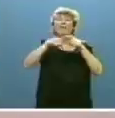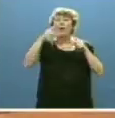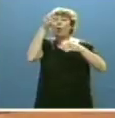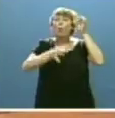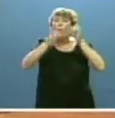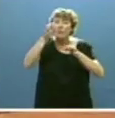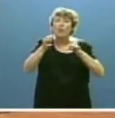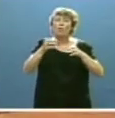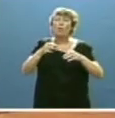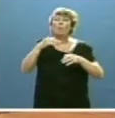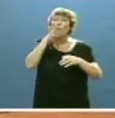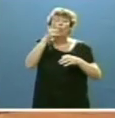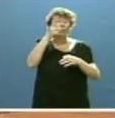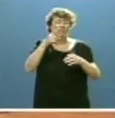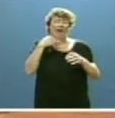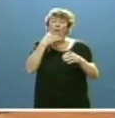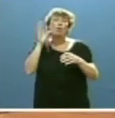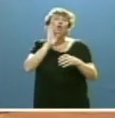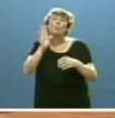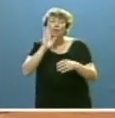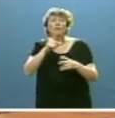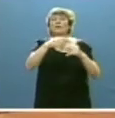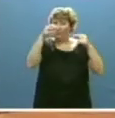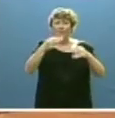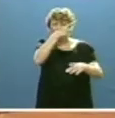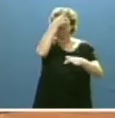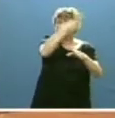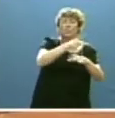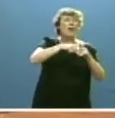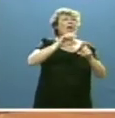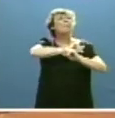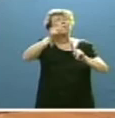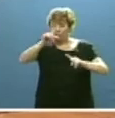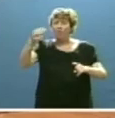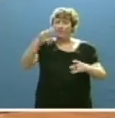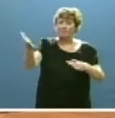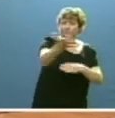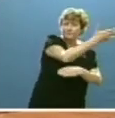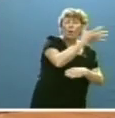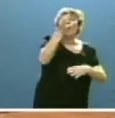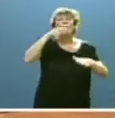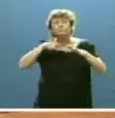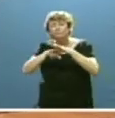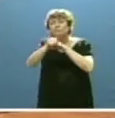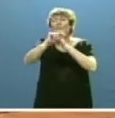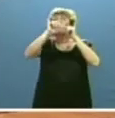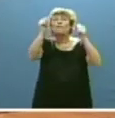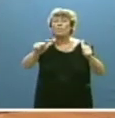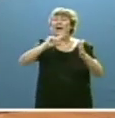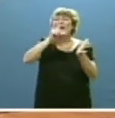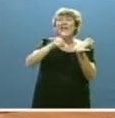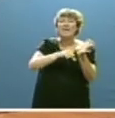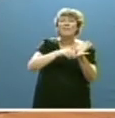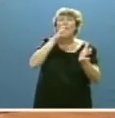juicio oral por un delito de corrupción o el avance hacia fórmulas legales que garanticen una mayor